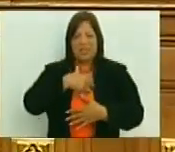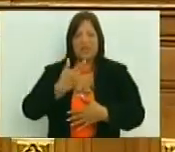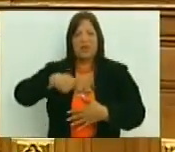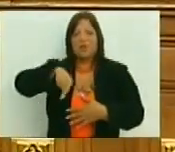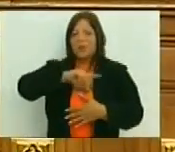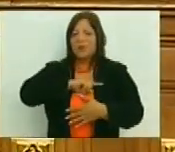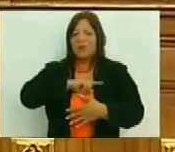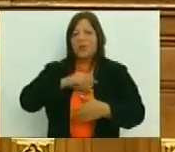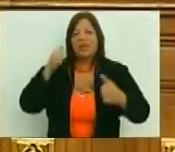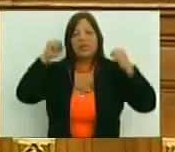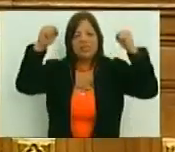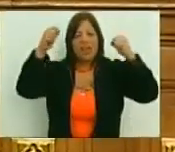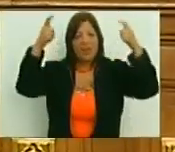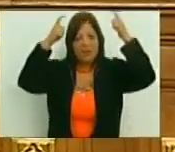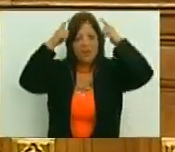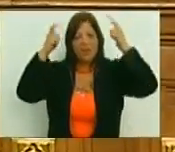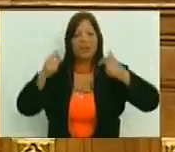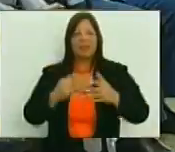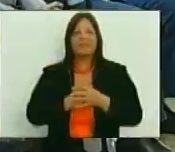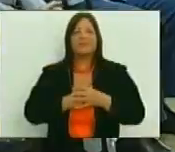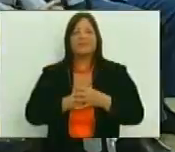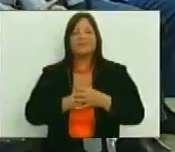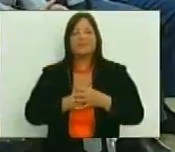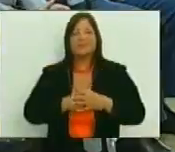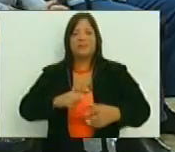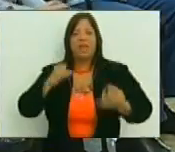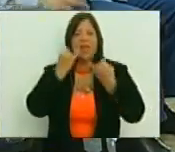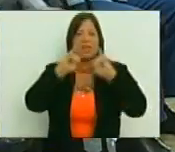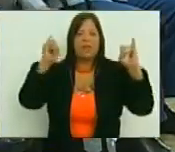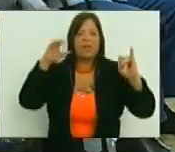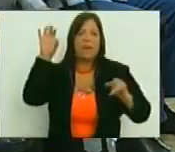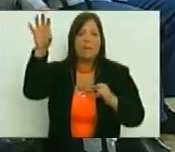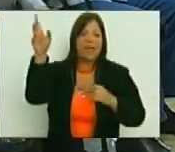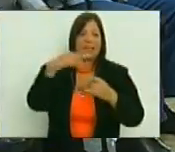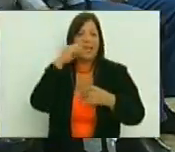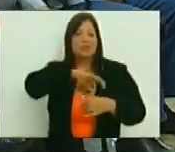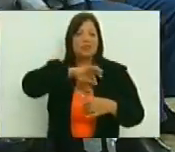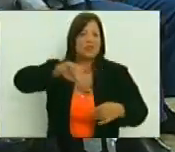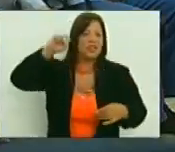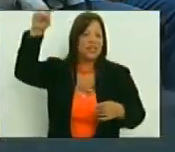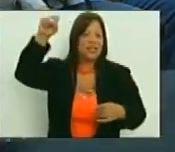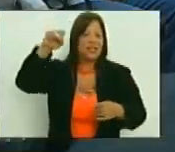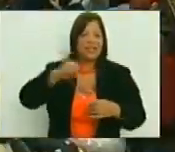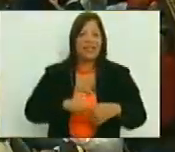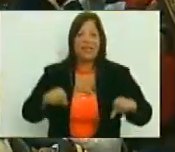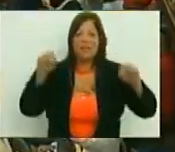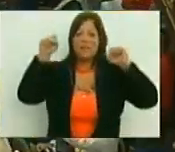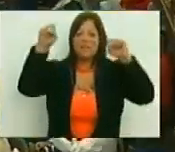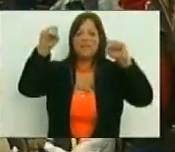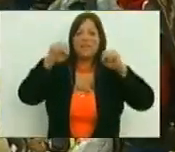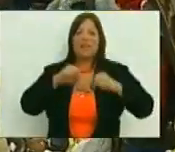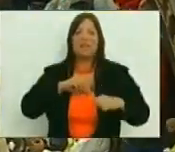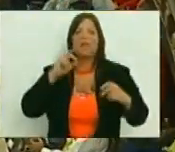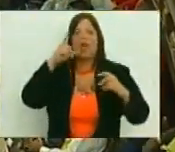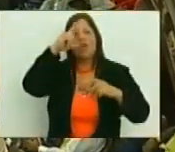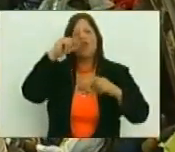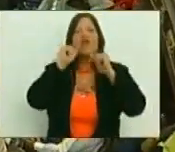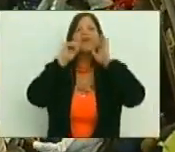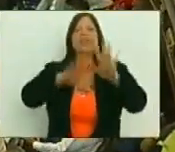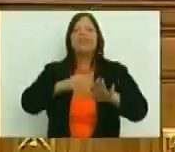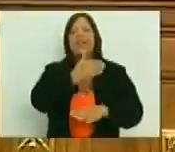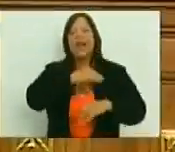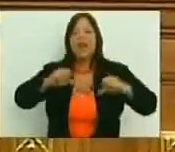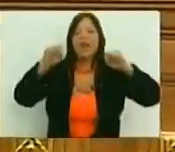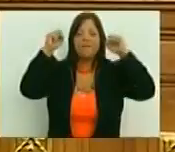nuestro. ¡Chávez vive! ¡Chávez vive! ¡Independencia y patria socialista! ¡Que Dios nos bendiga y que vive el